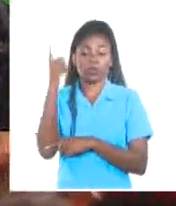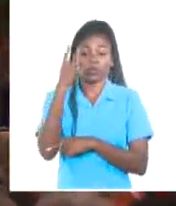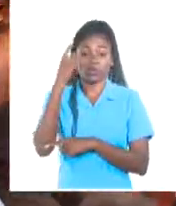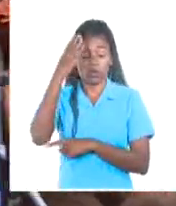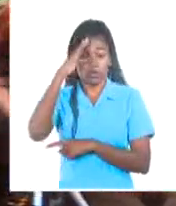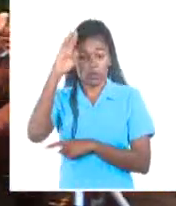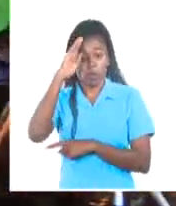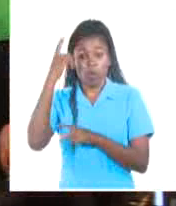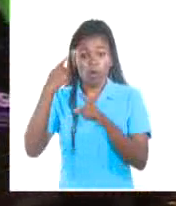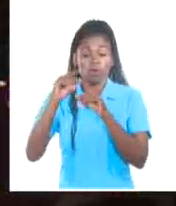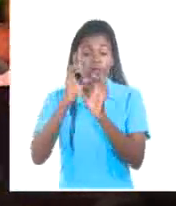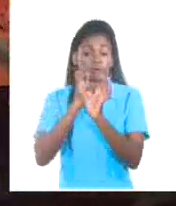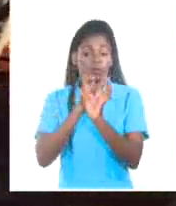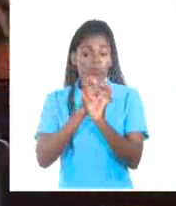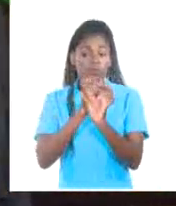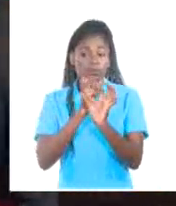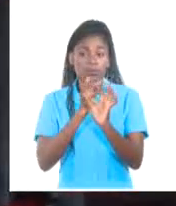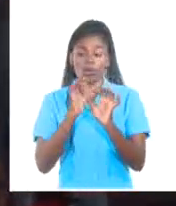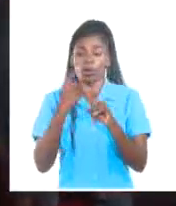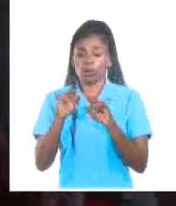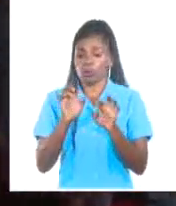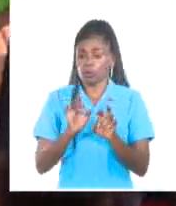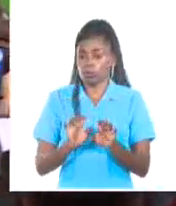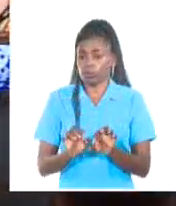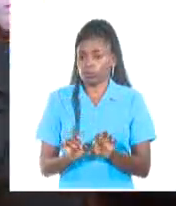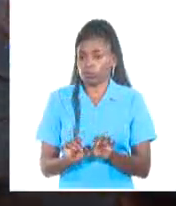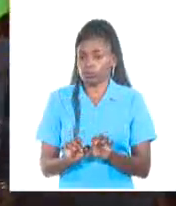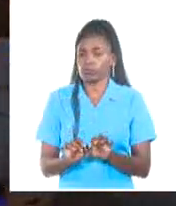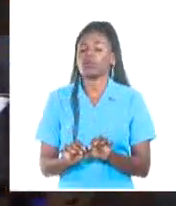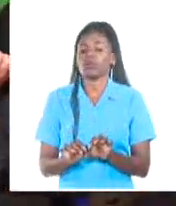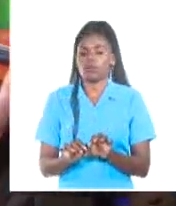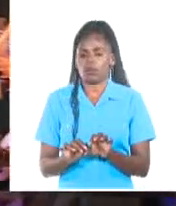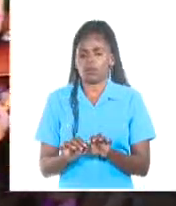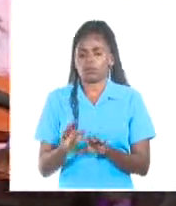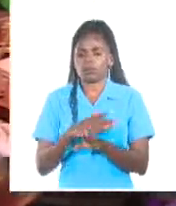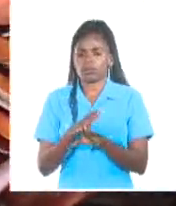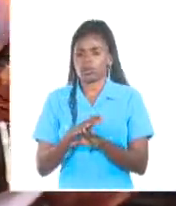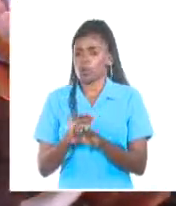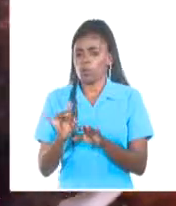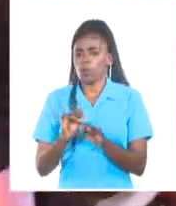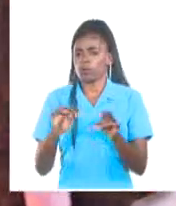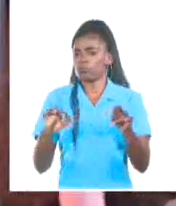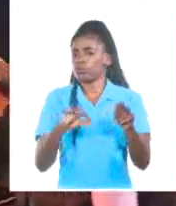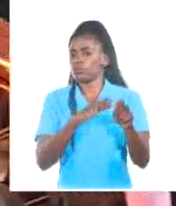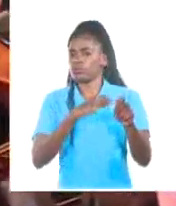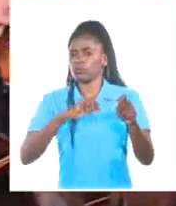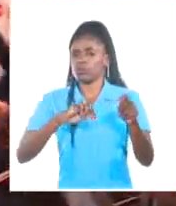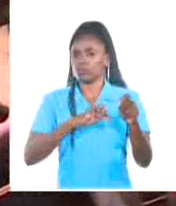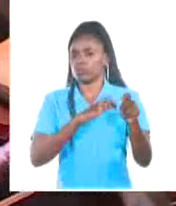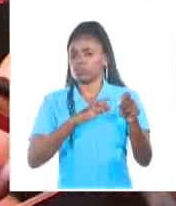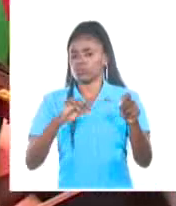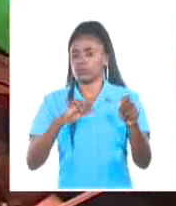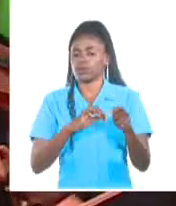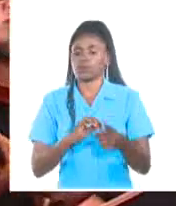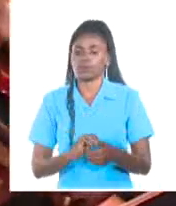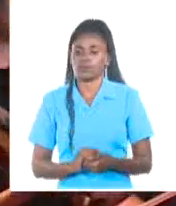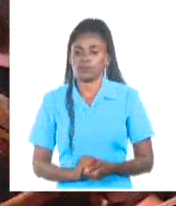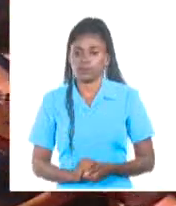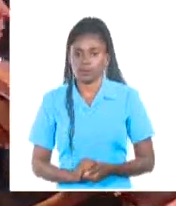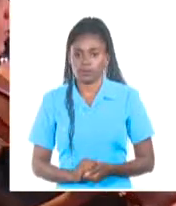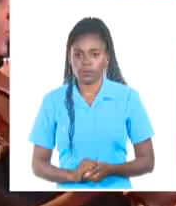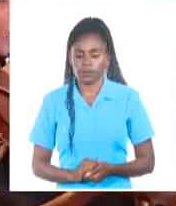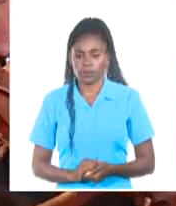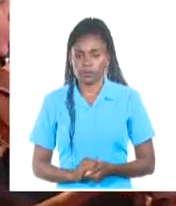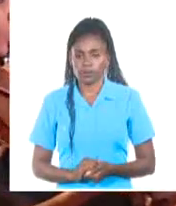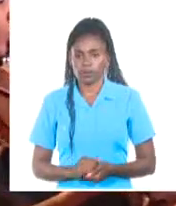la flautista Nurka González, el pianista Rodrigo García Meneiro y los percusionistas Janet Rodríguez y Alejandro Aguiar. Yo